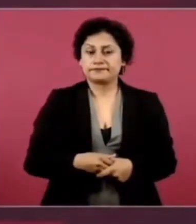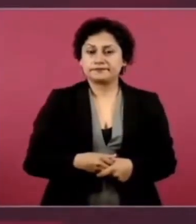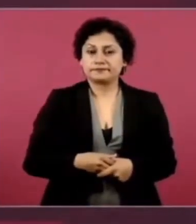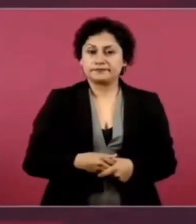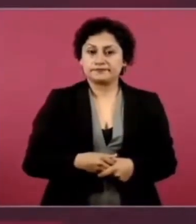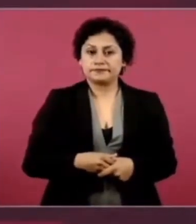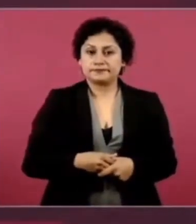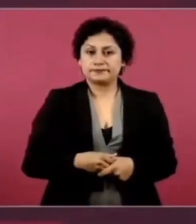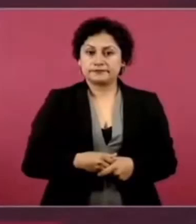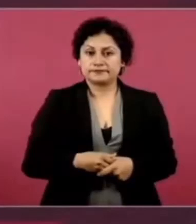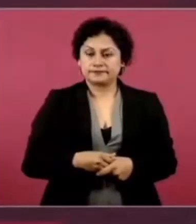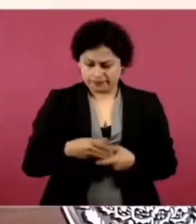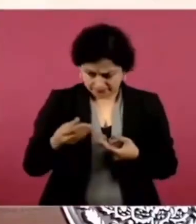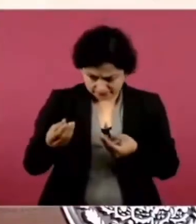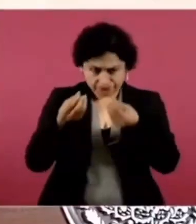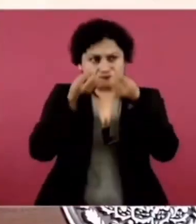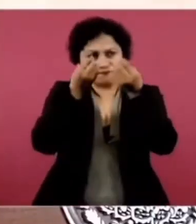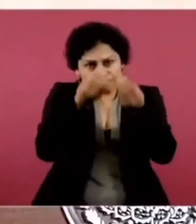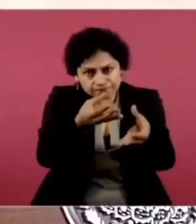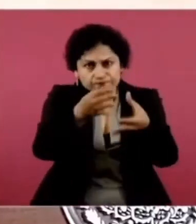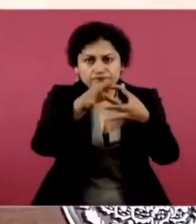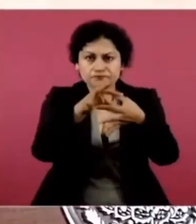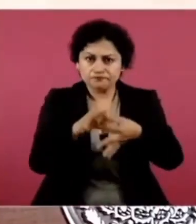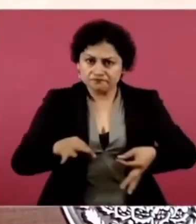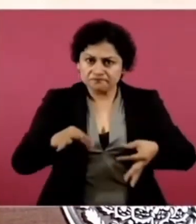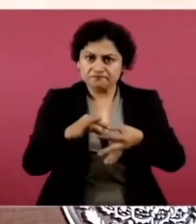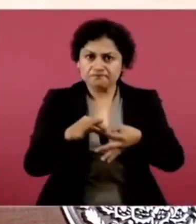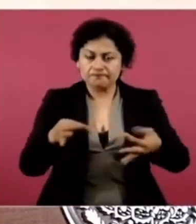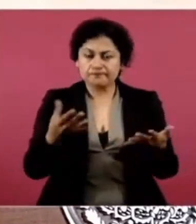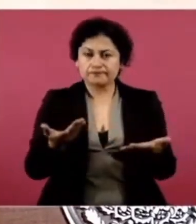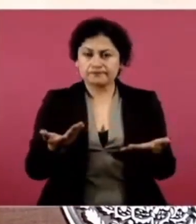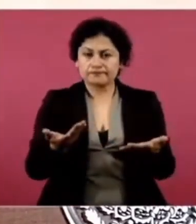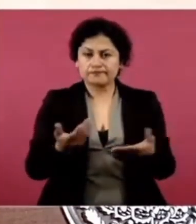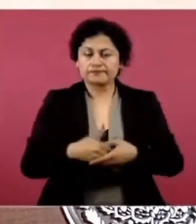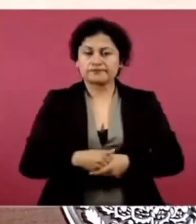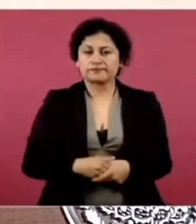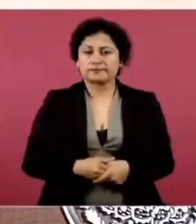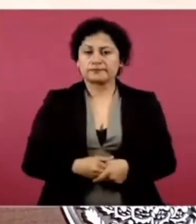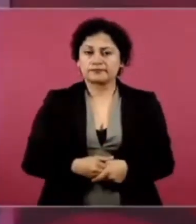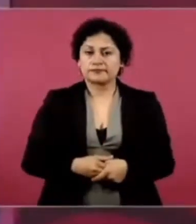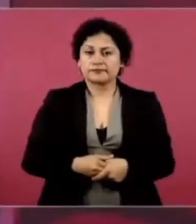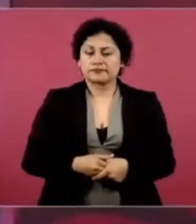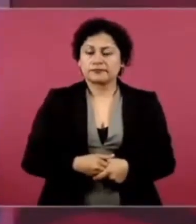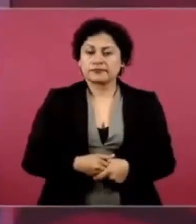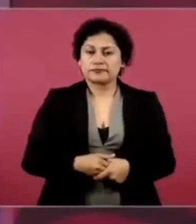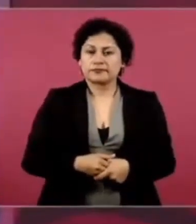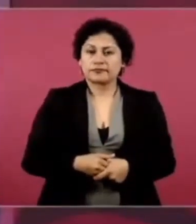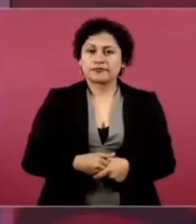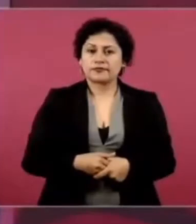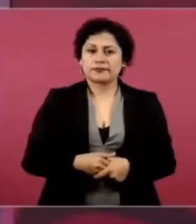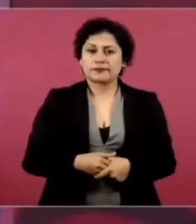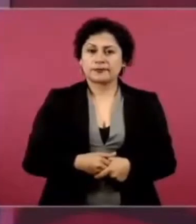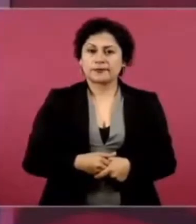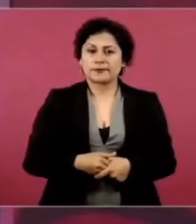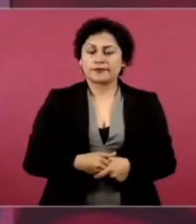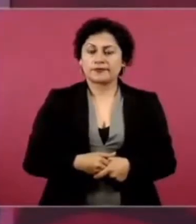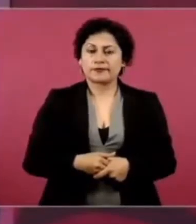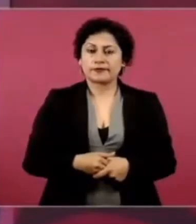Con argumentos. Que diga el